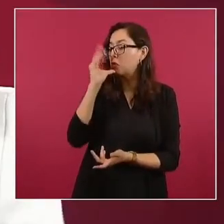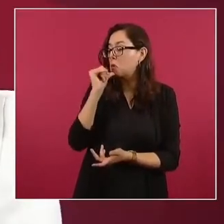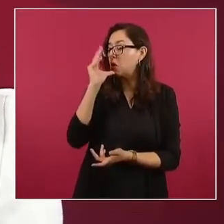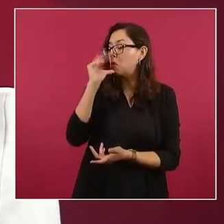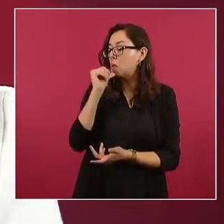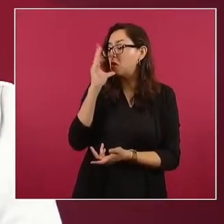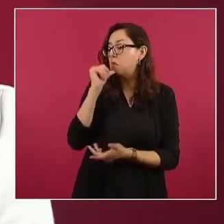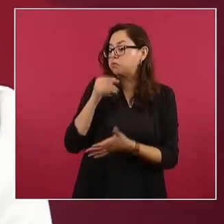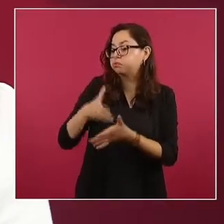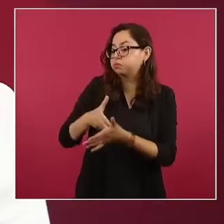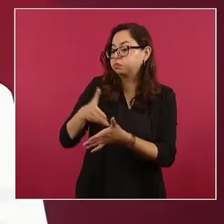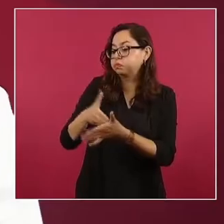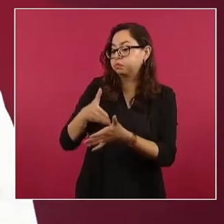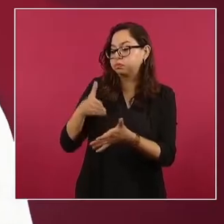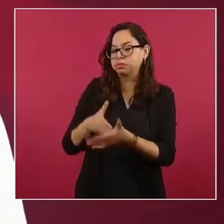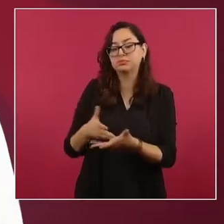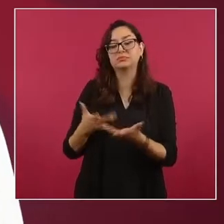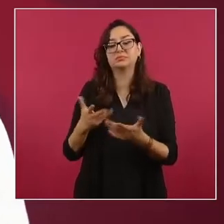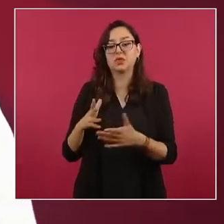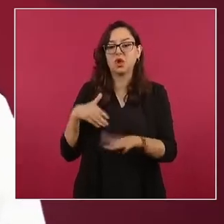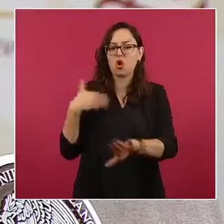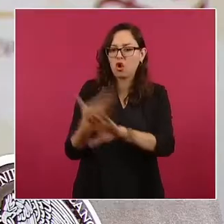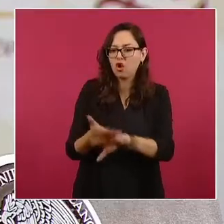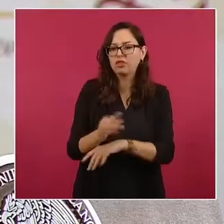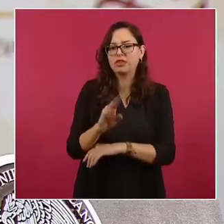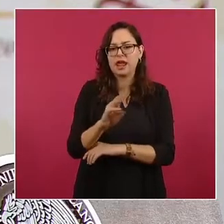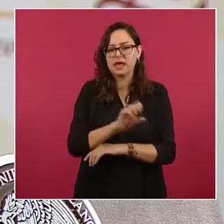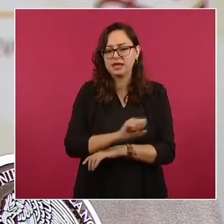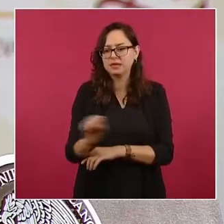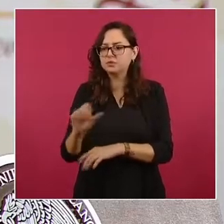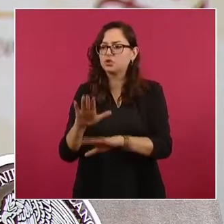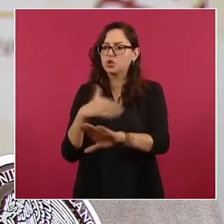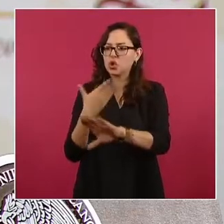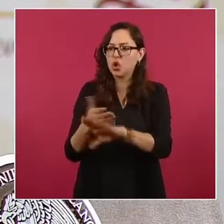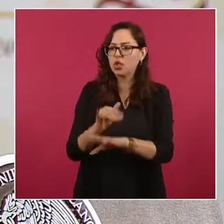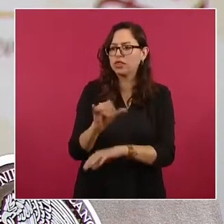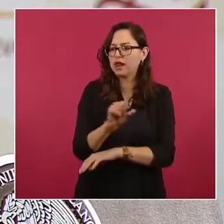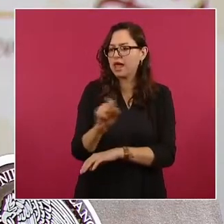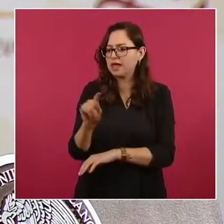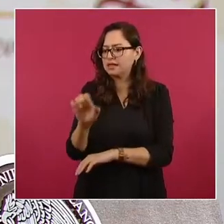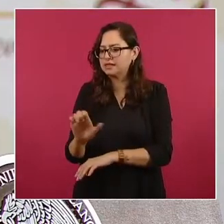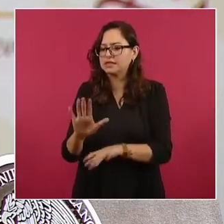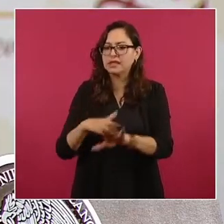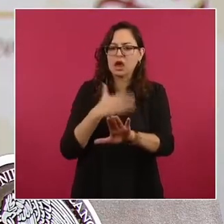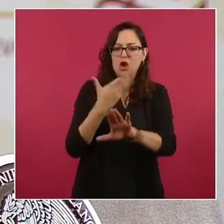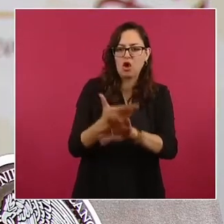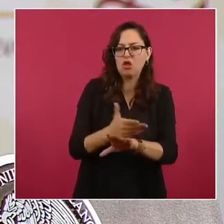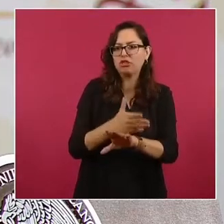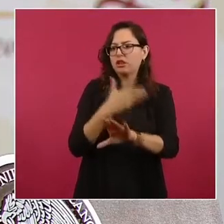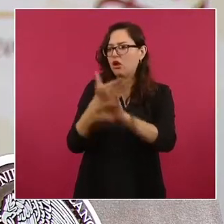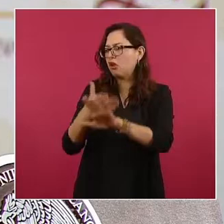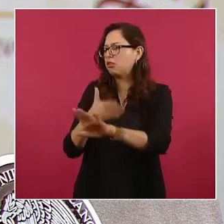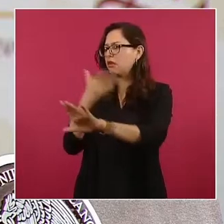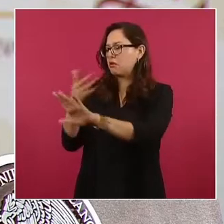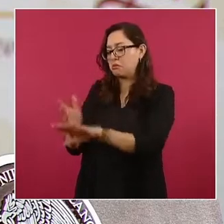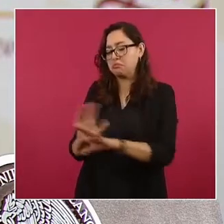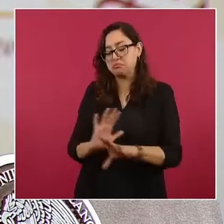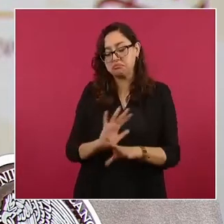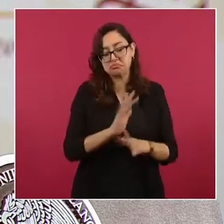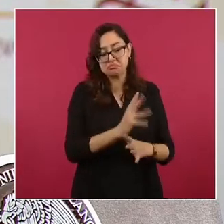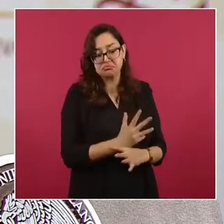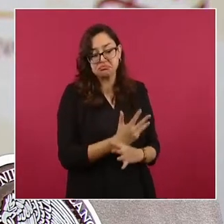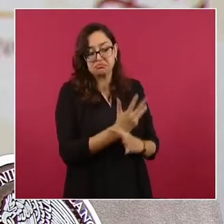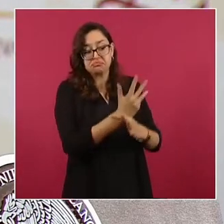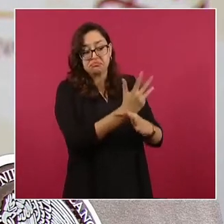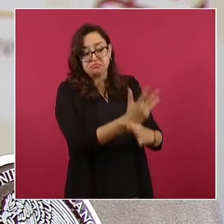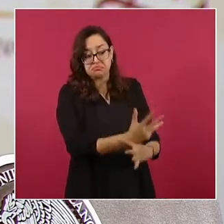Secretaría de Salud y funcionarios de gobierno. Aguilar publica que hay rezago en trámites en la Comisión Federal para